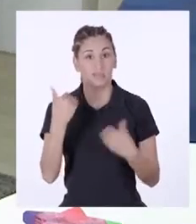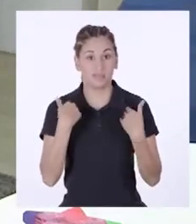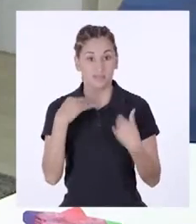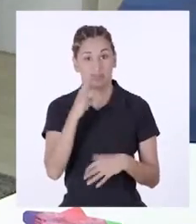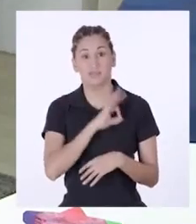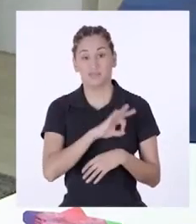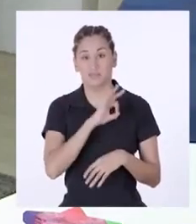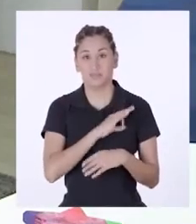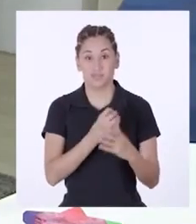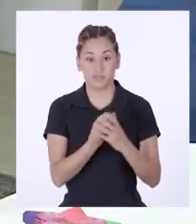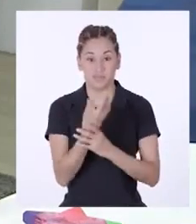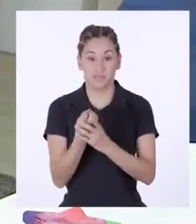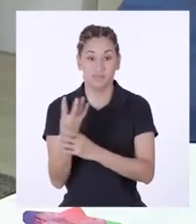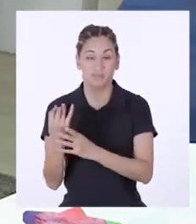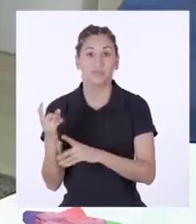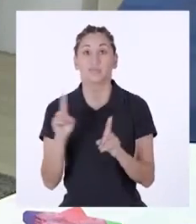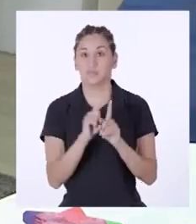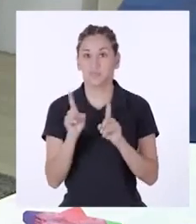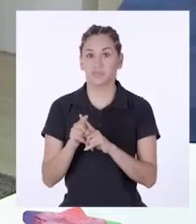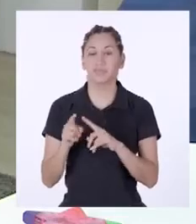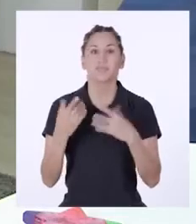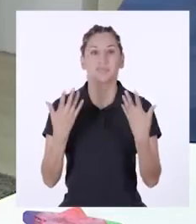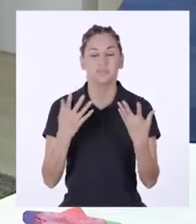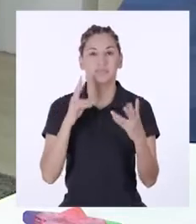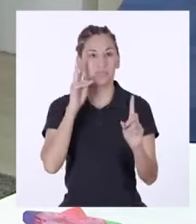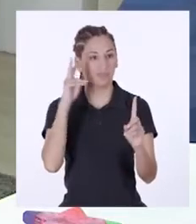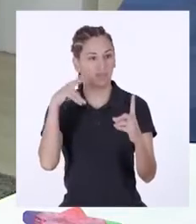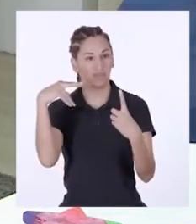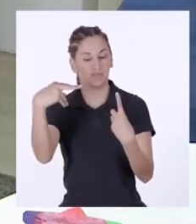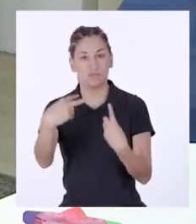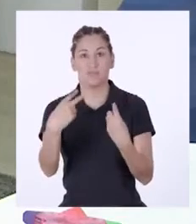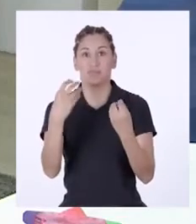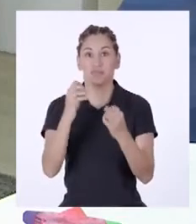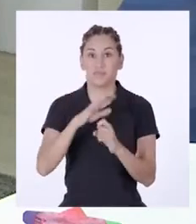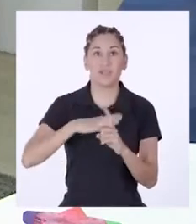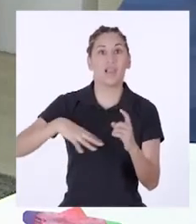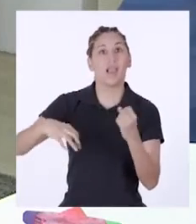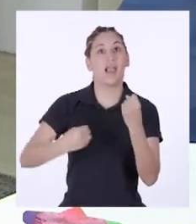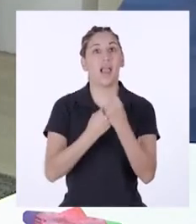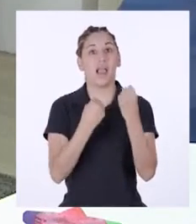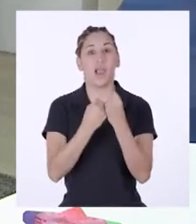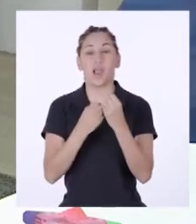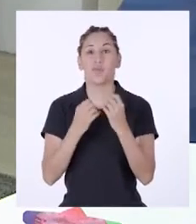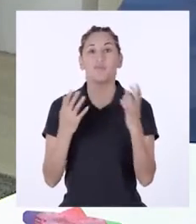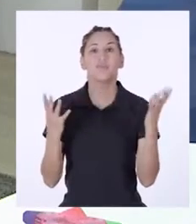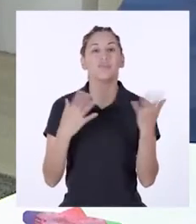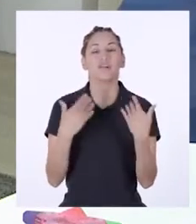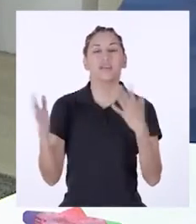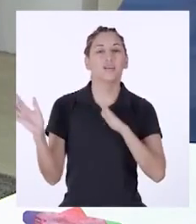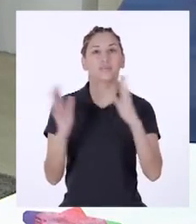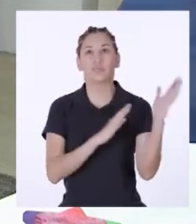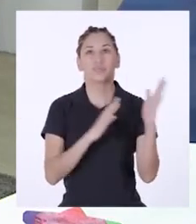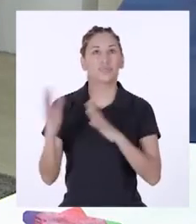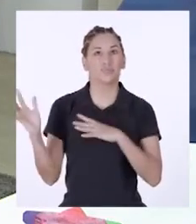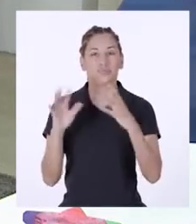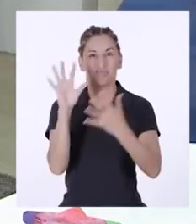beneficios en el cultivo, pero también desde un punto de vista ecológico, pues estamos contribuyendo a disminuir la eliminación de